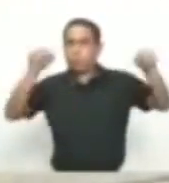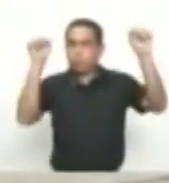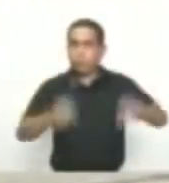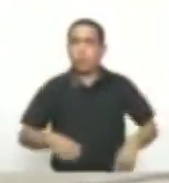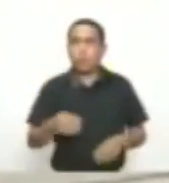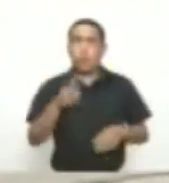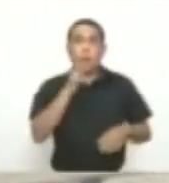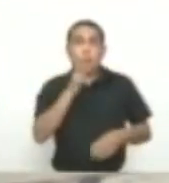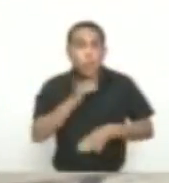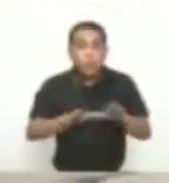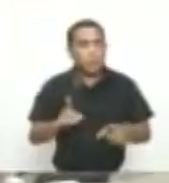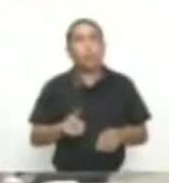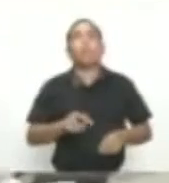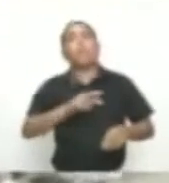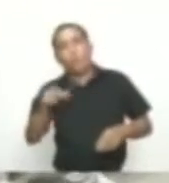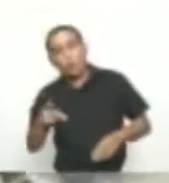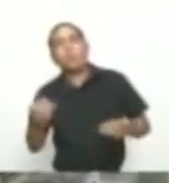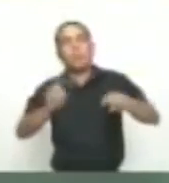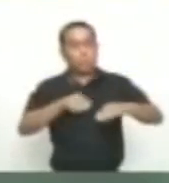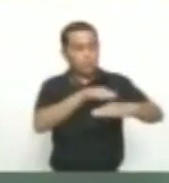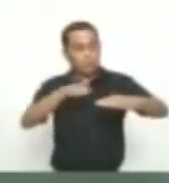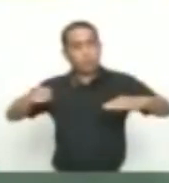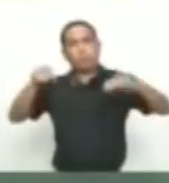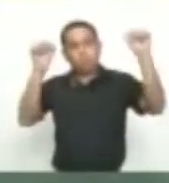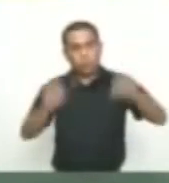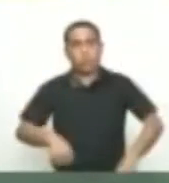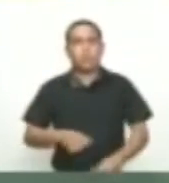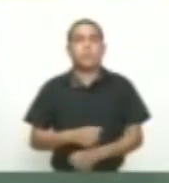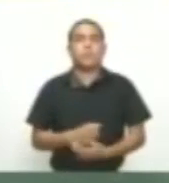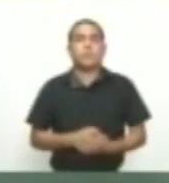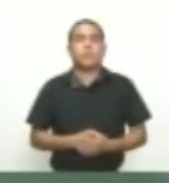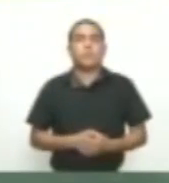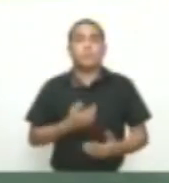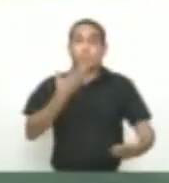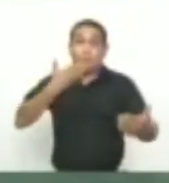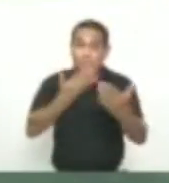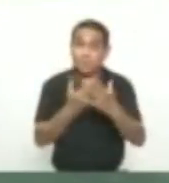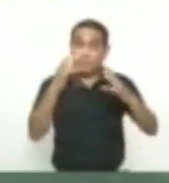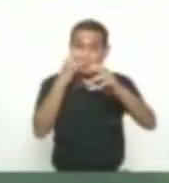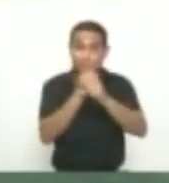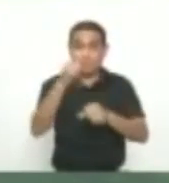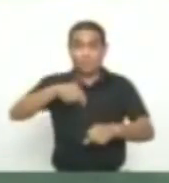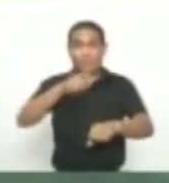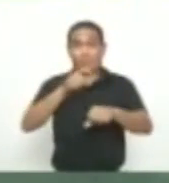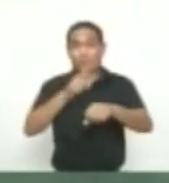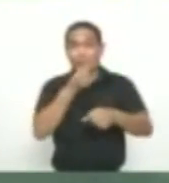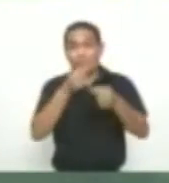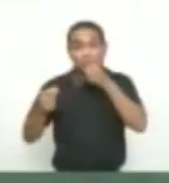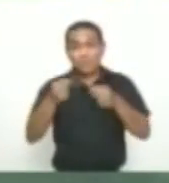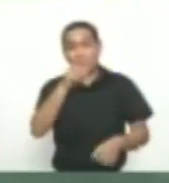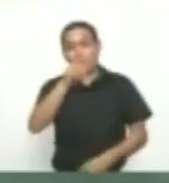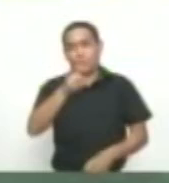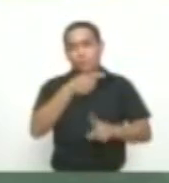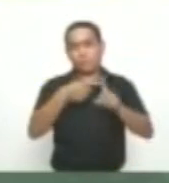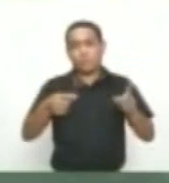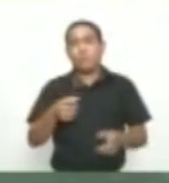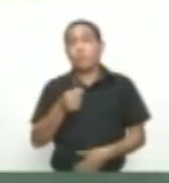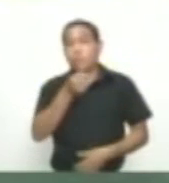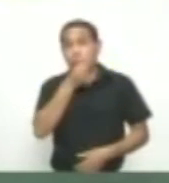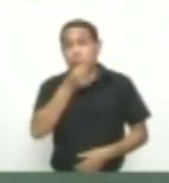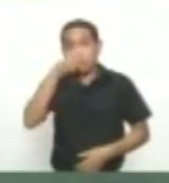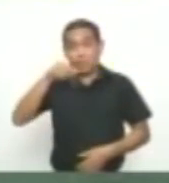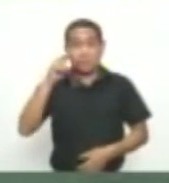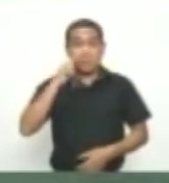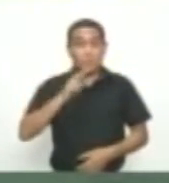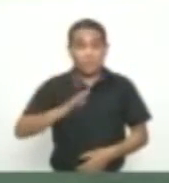verdes, para el estacionamiento Muy buenas noches, estas son las noticias de las 6 y 30 por aquí por Telecaribe Las noticias de la